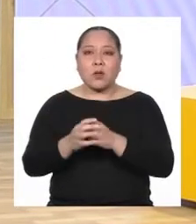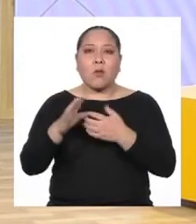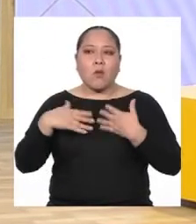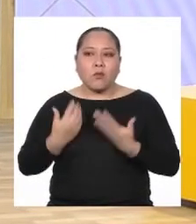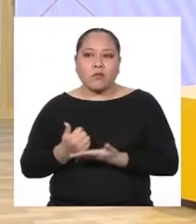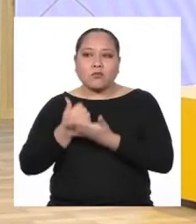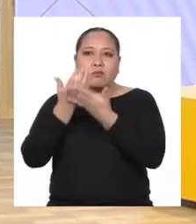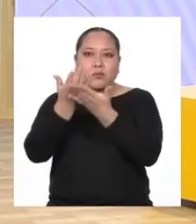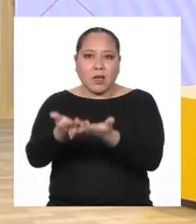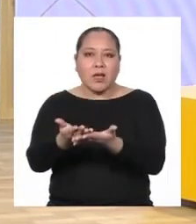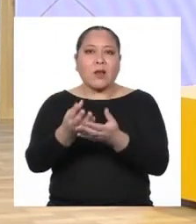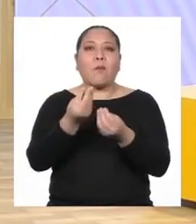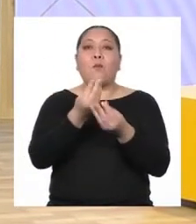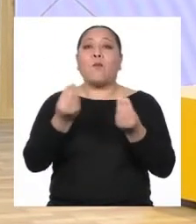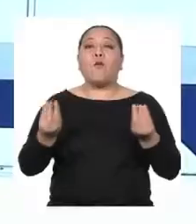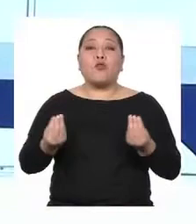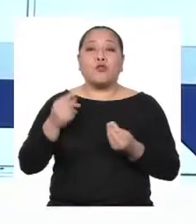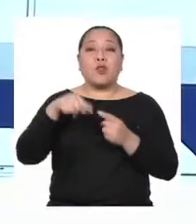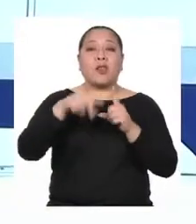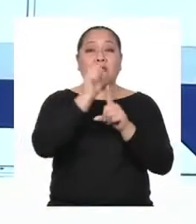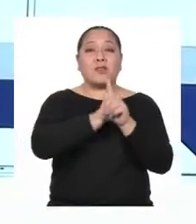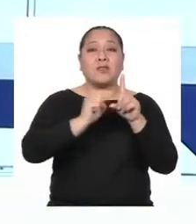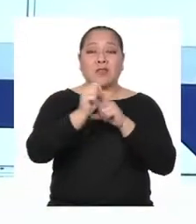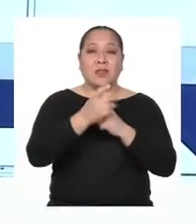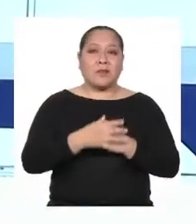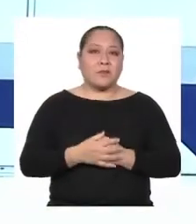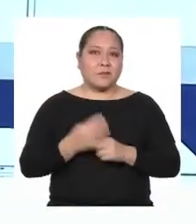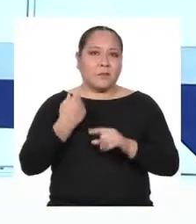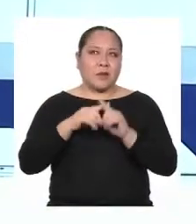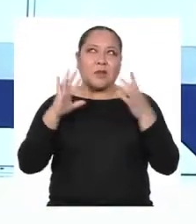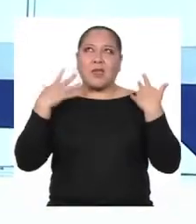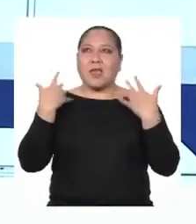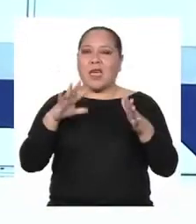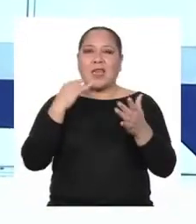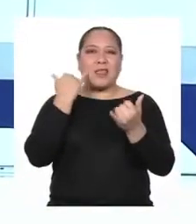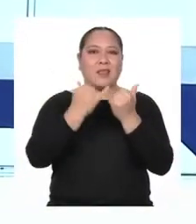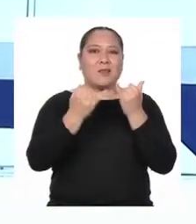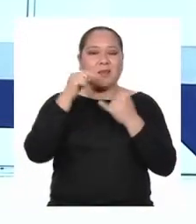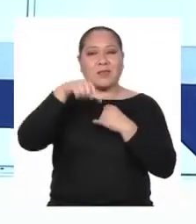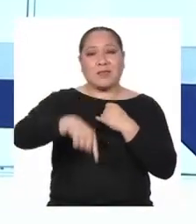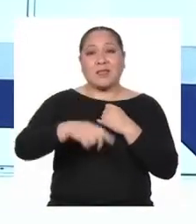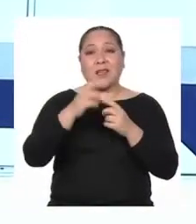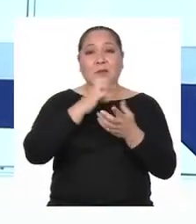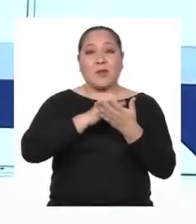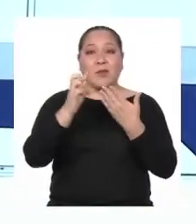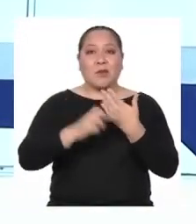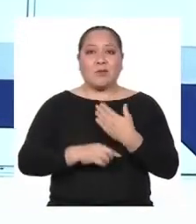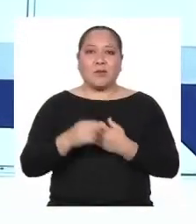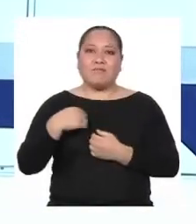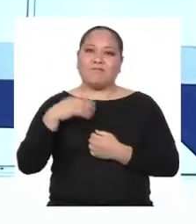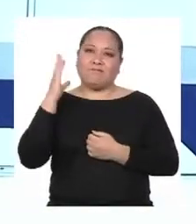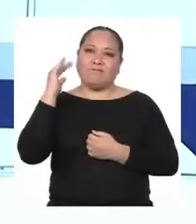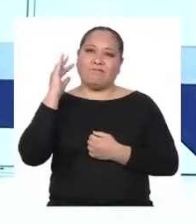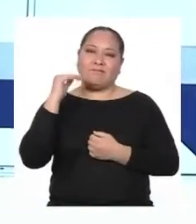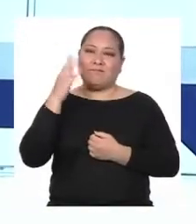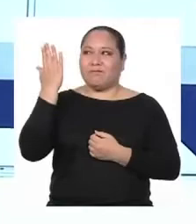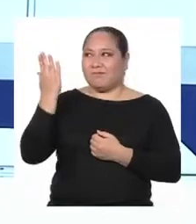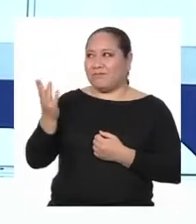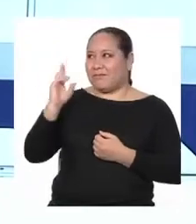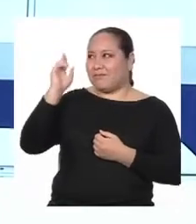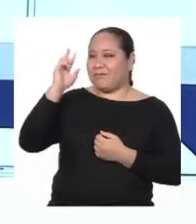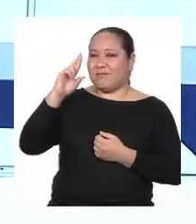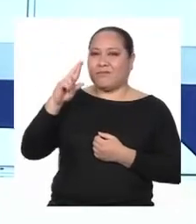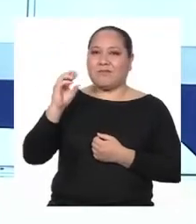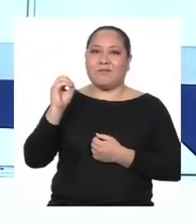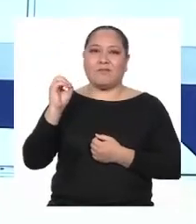mucho A nuestra sociedad Pero ya hemos llegado al final del programa Y toca despedirnos de la profesora